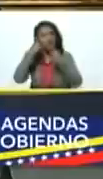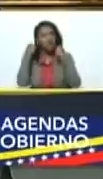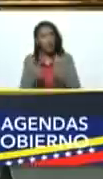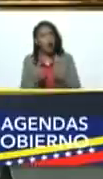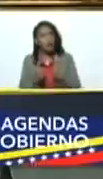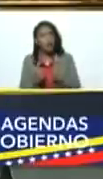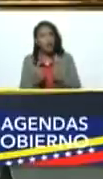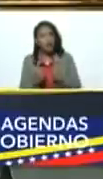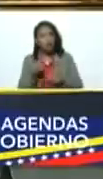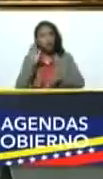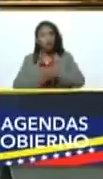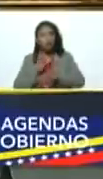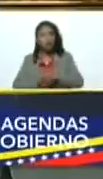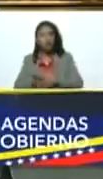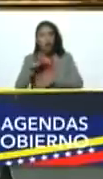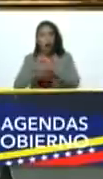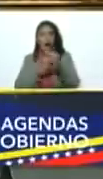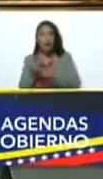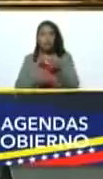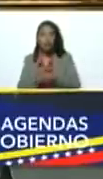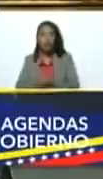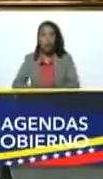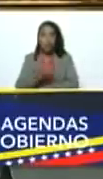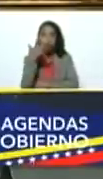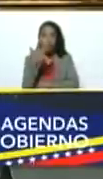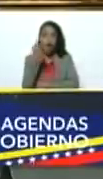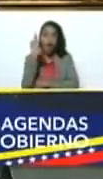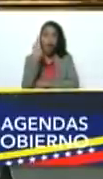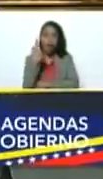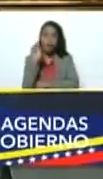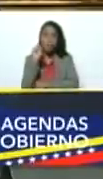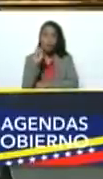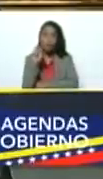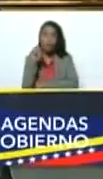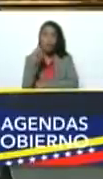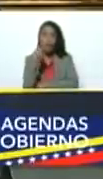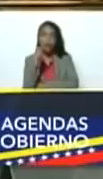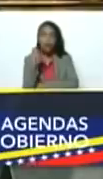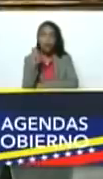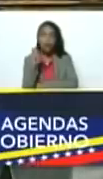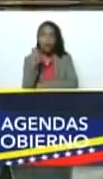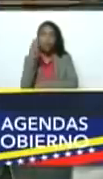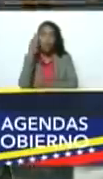en lo que he lanzado de las 3R.NET 2030,